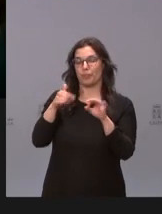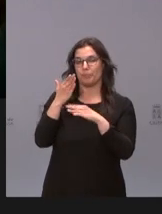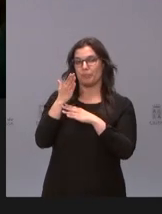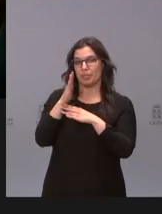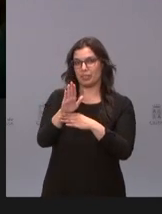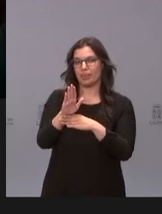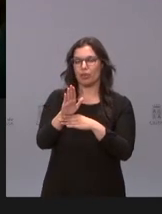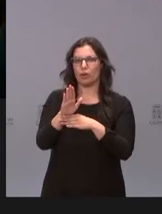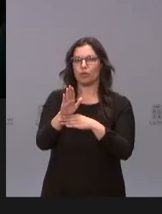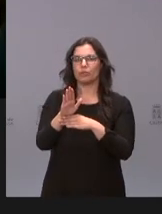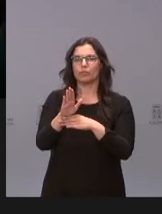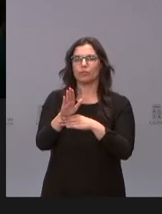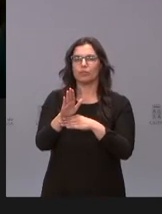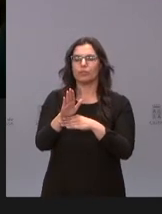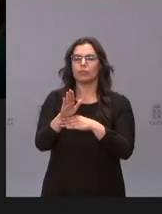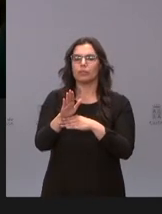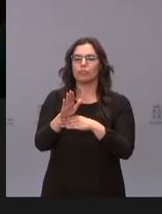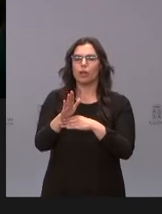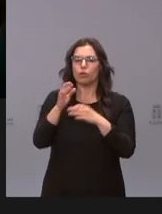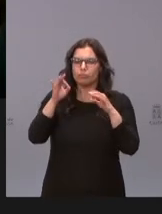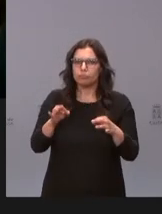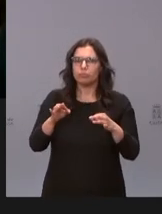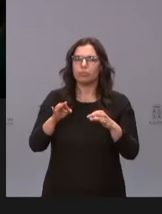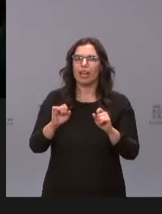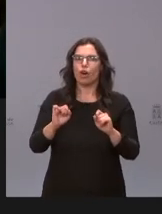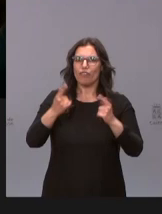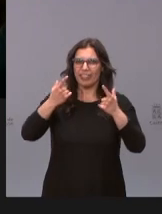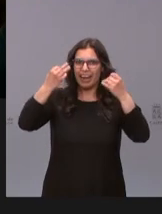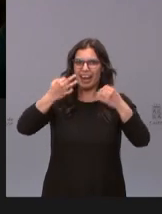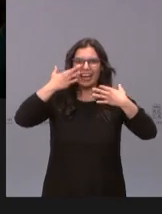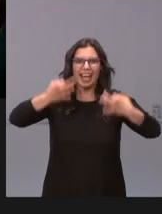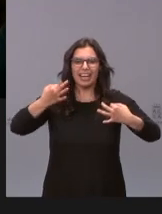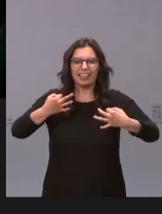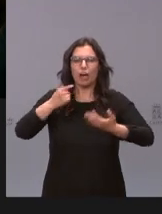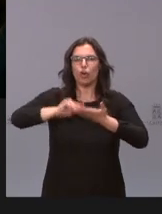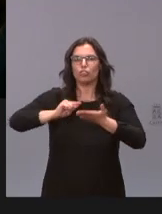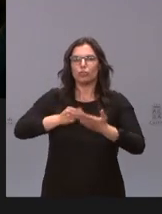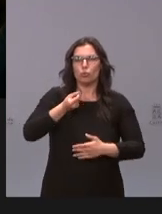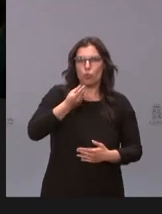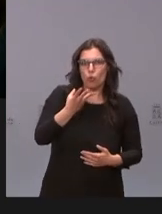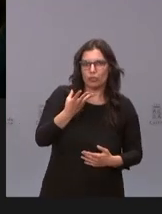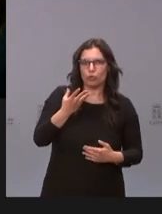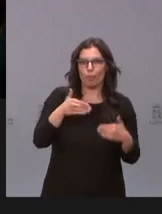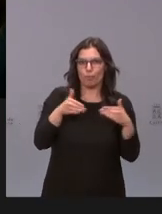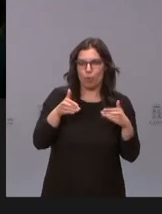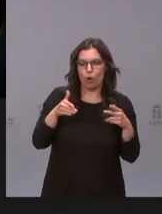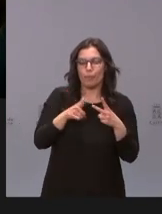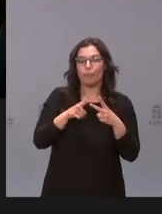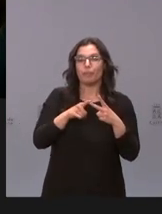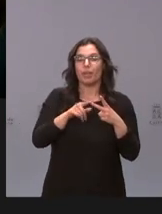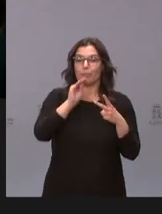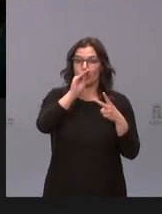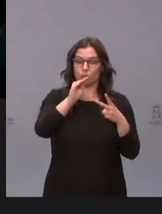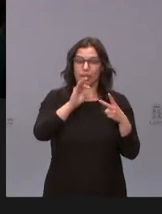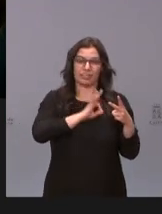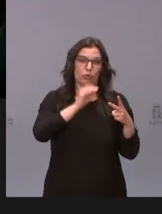cuándo será ya una realidad la oficina con cuántos empleados se va a contar en un primer momento y al señor Mañueco, en los